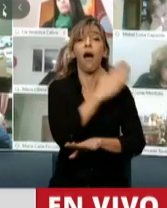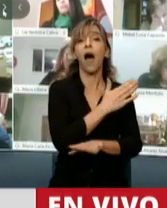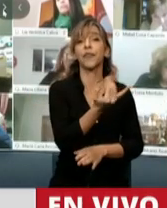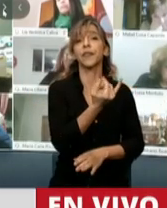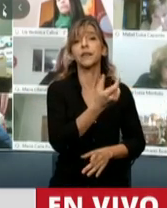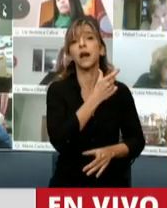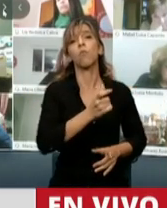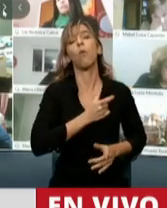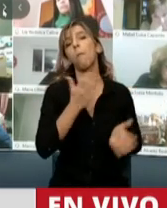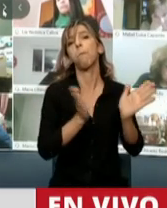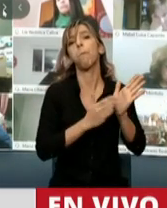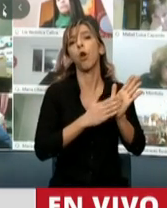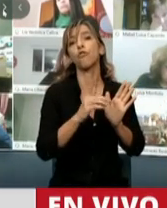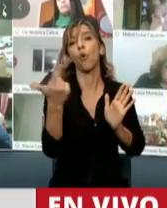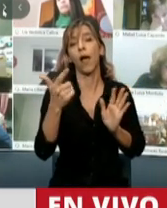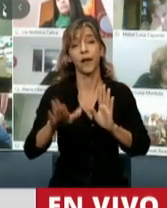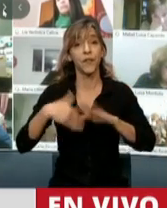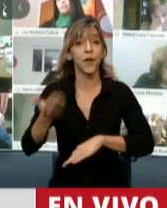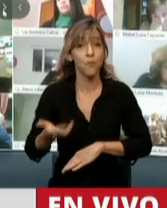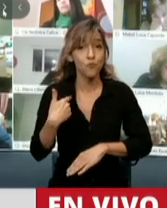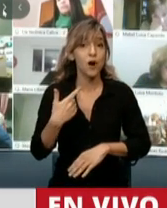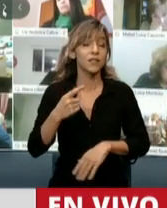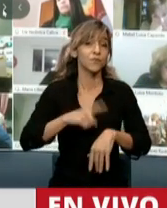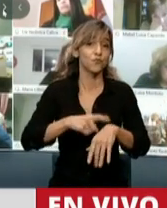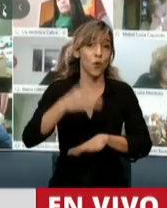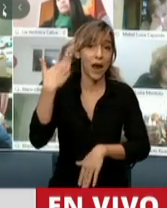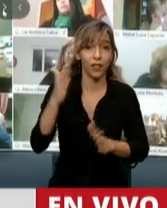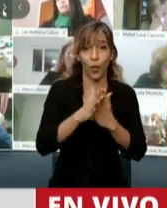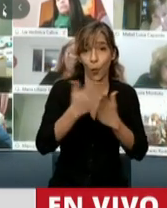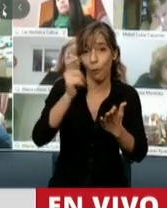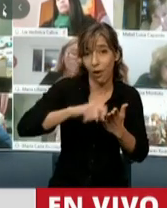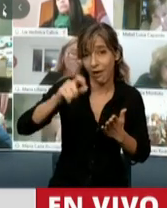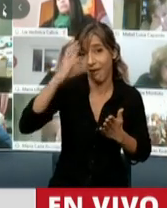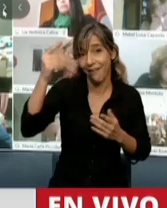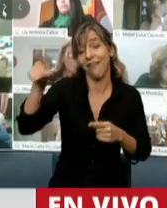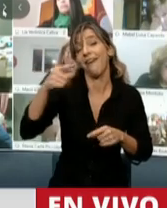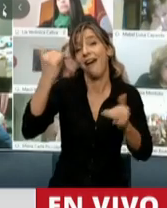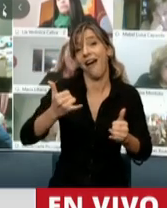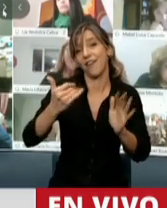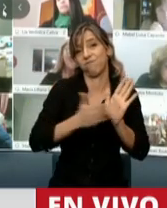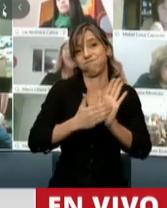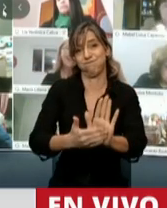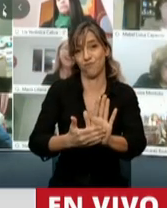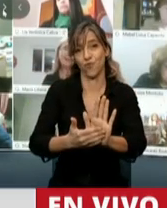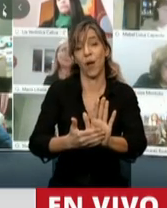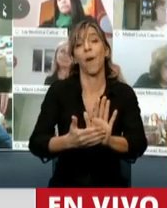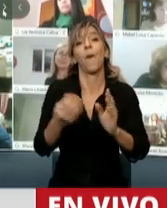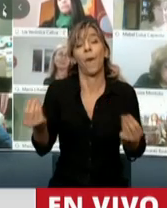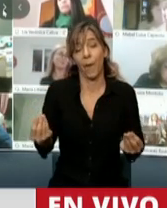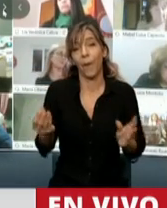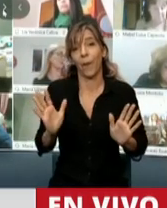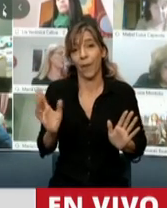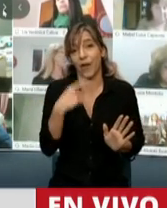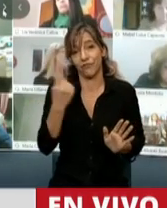por la causa de los cuadernos, donde se comprobó que todo el modus operandi de esa asociación ilícita estaba